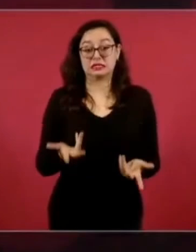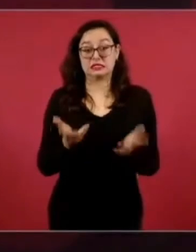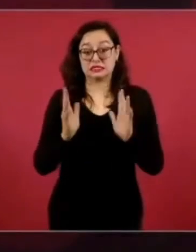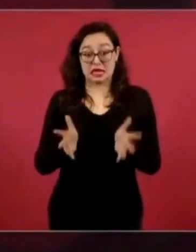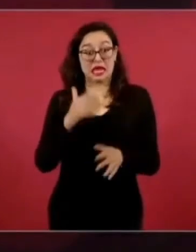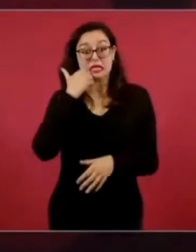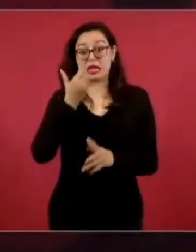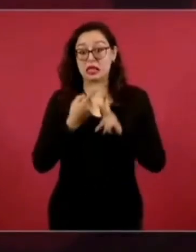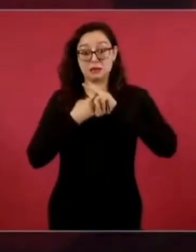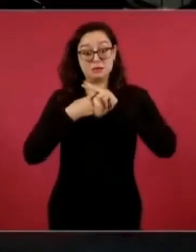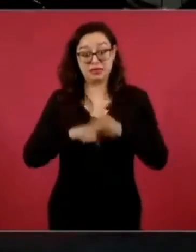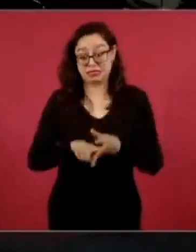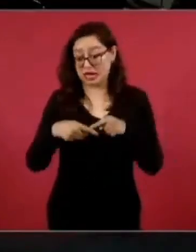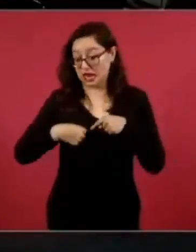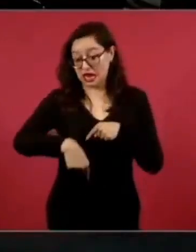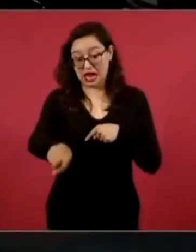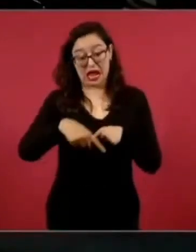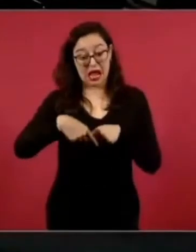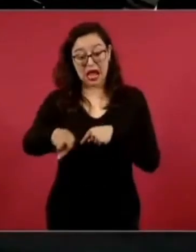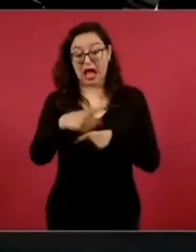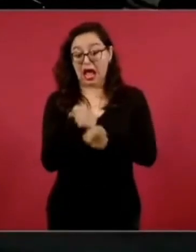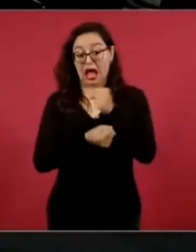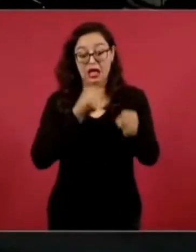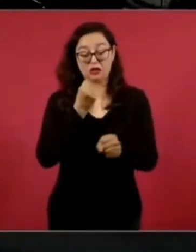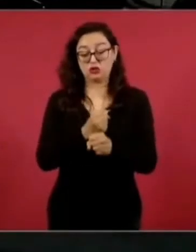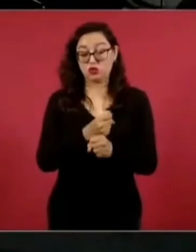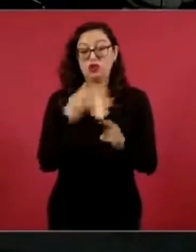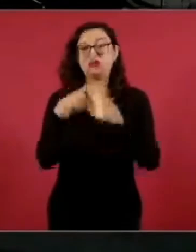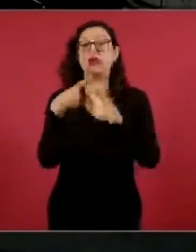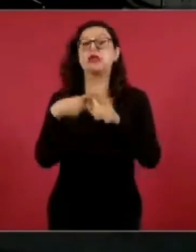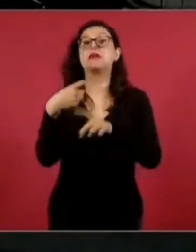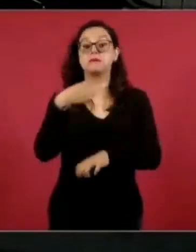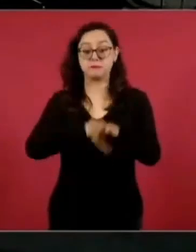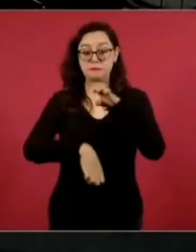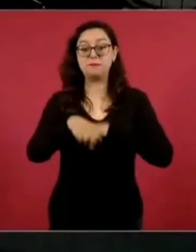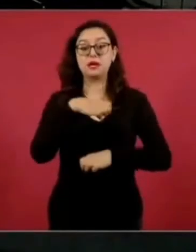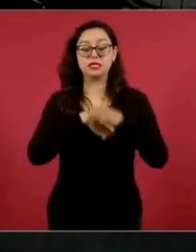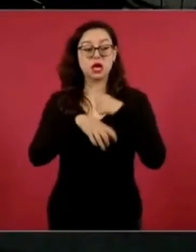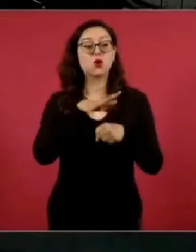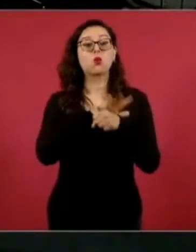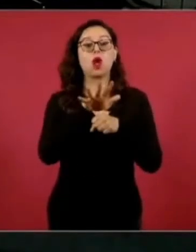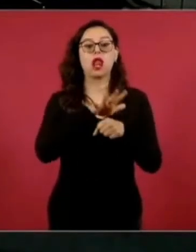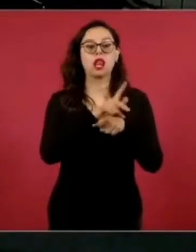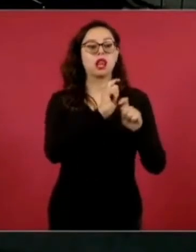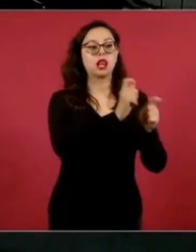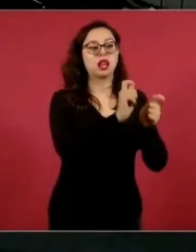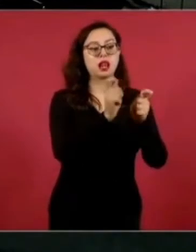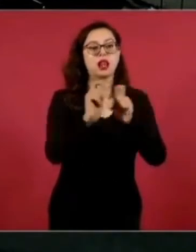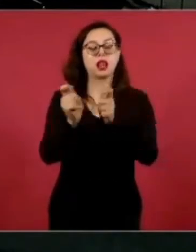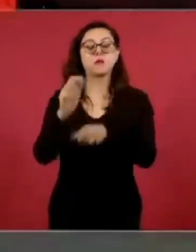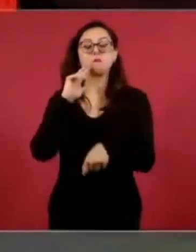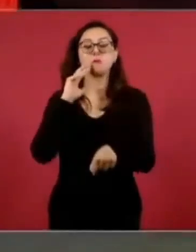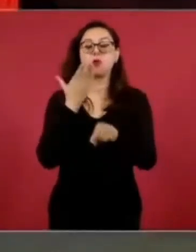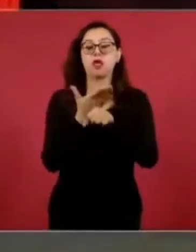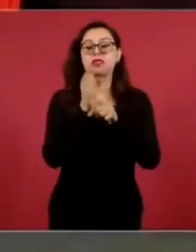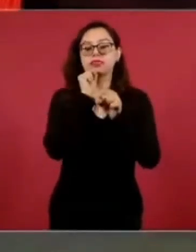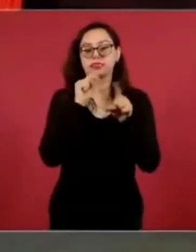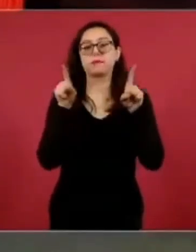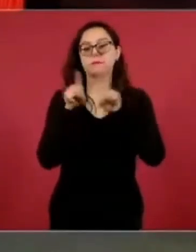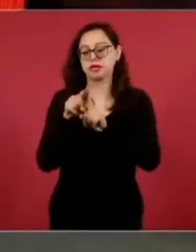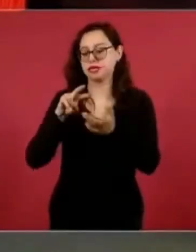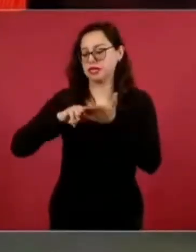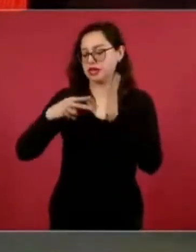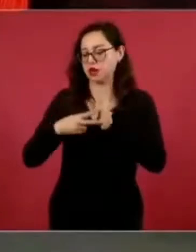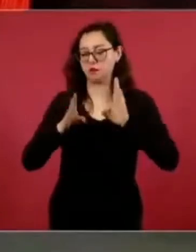para definir las empresas. Y también va a apoyarse a los ingenieros